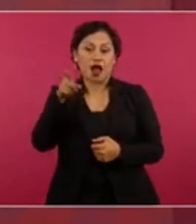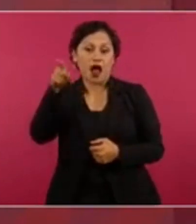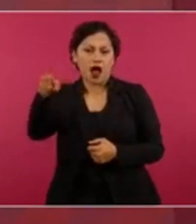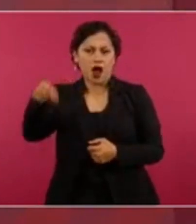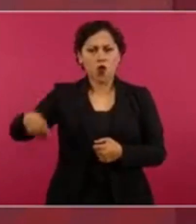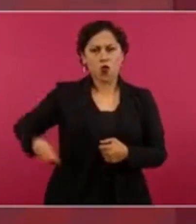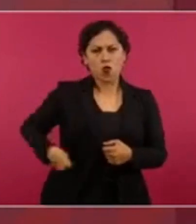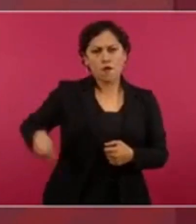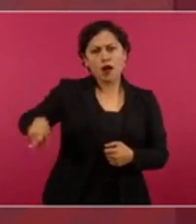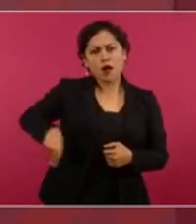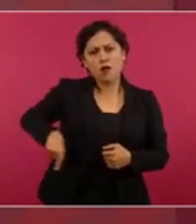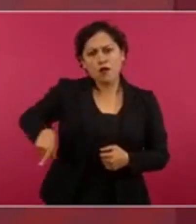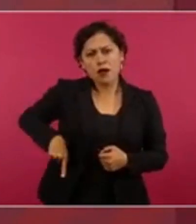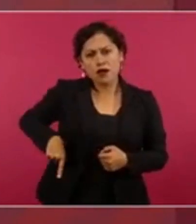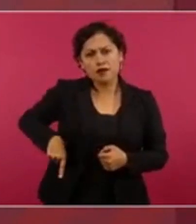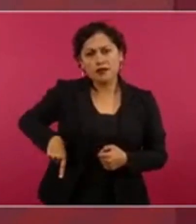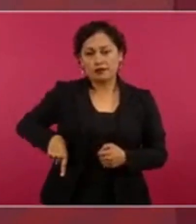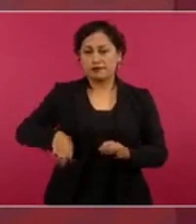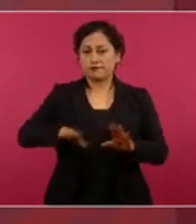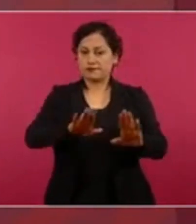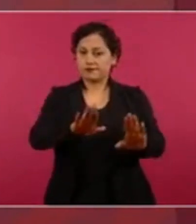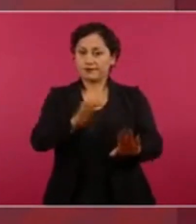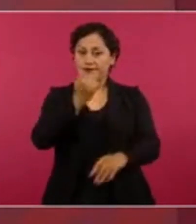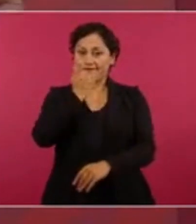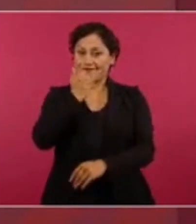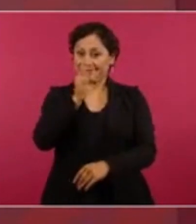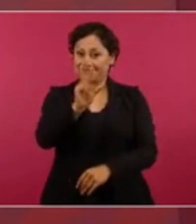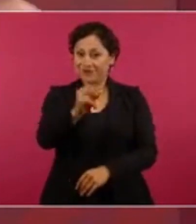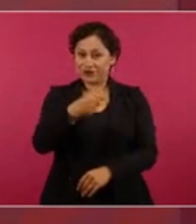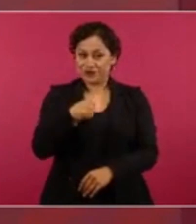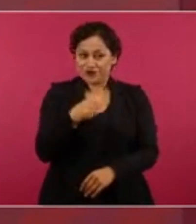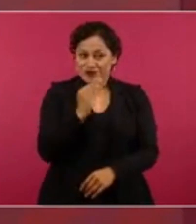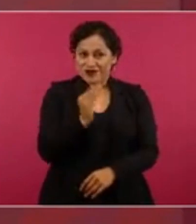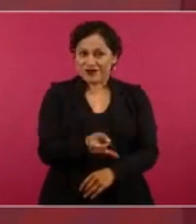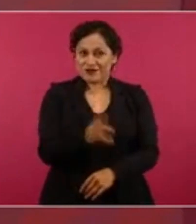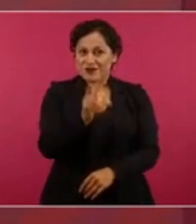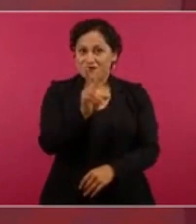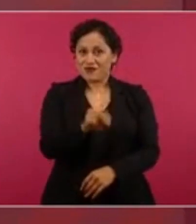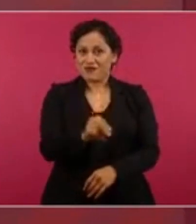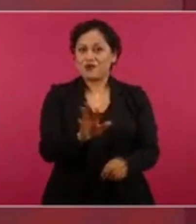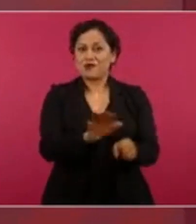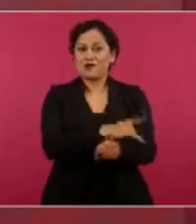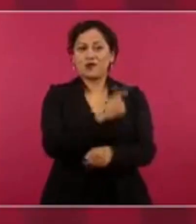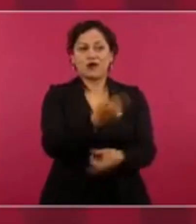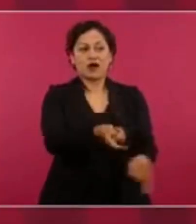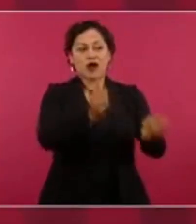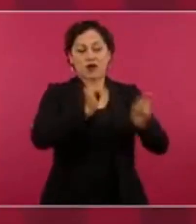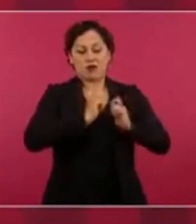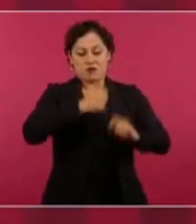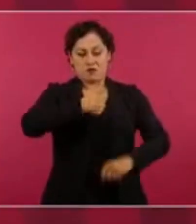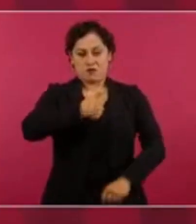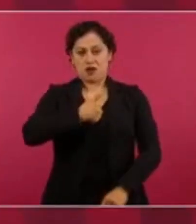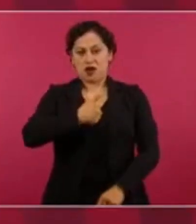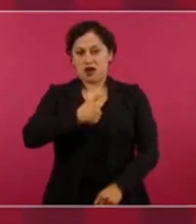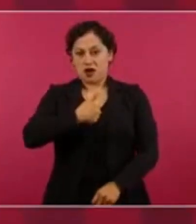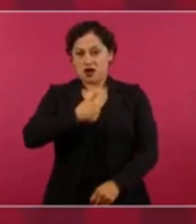que me sienten en el banquillo de los acusados